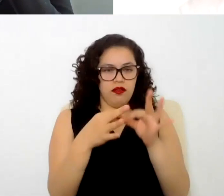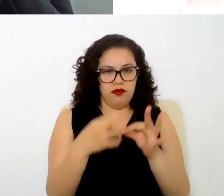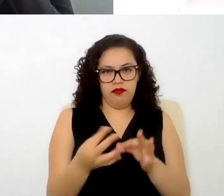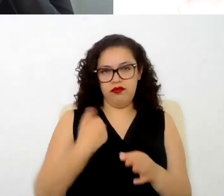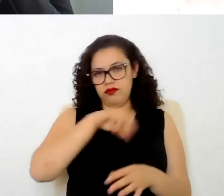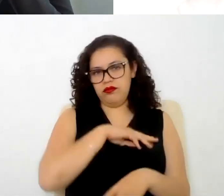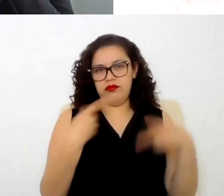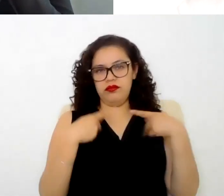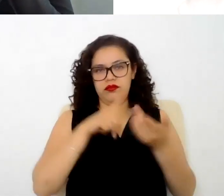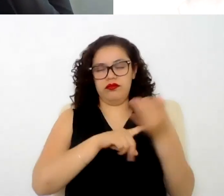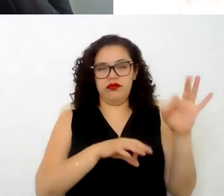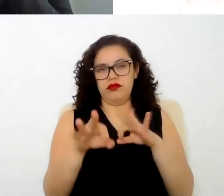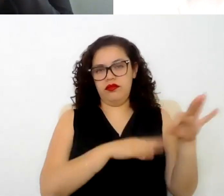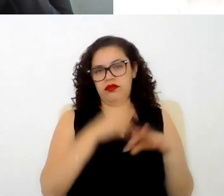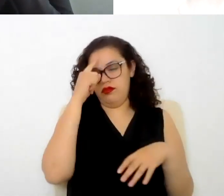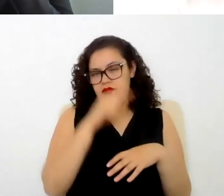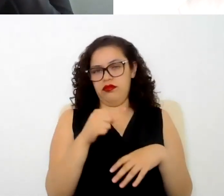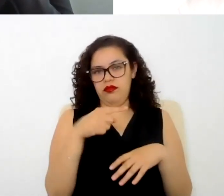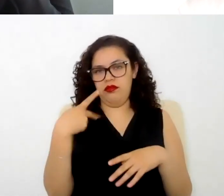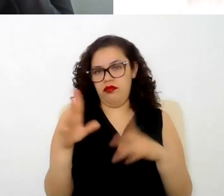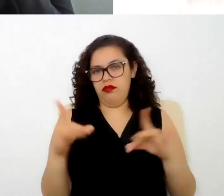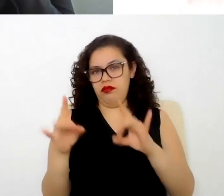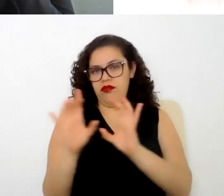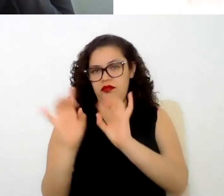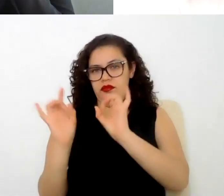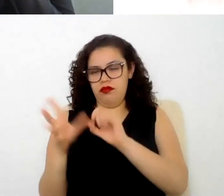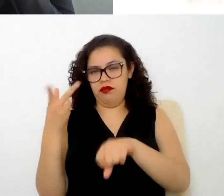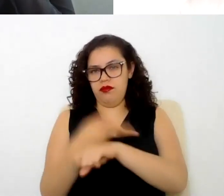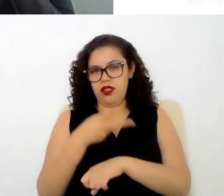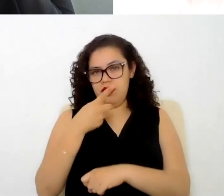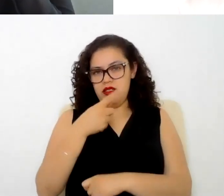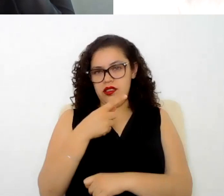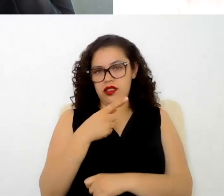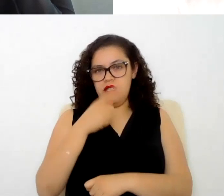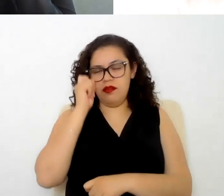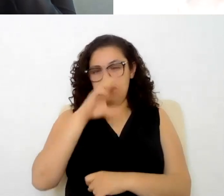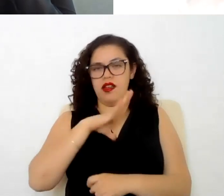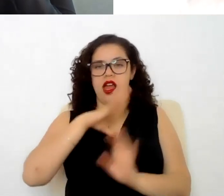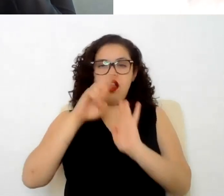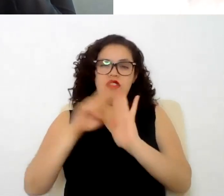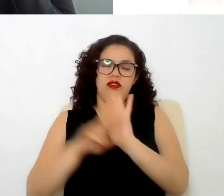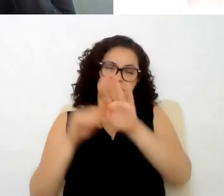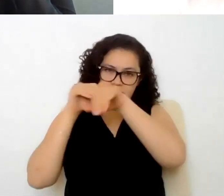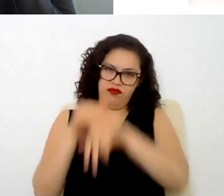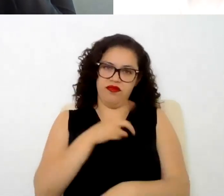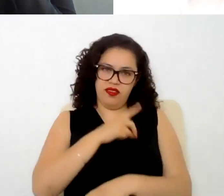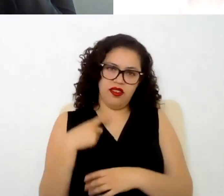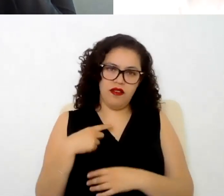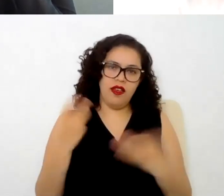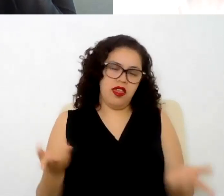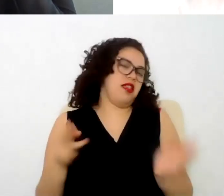trabajadores que radican en ese tipo de supuestos y por virtud de los cuales le aplica la norma dicha norma que